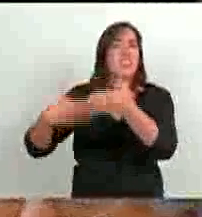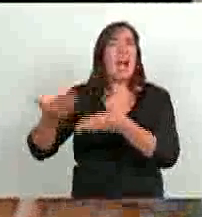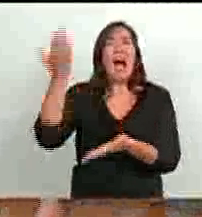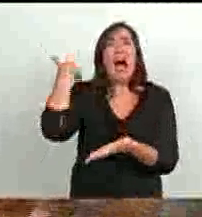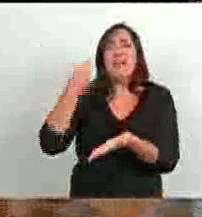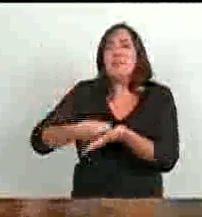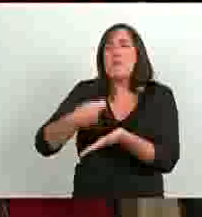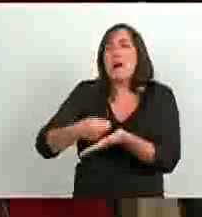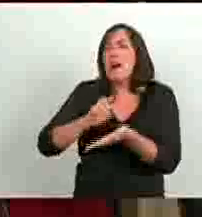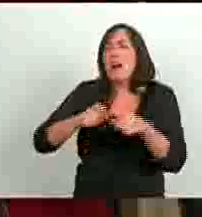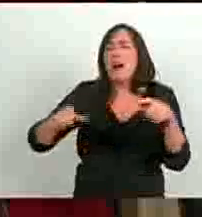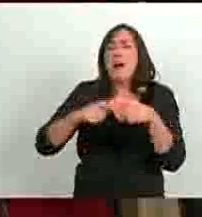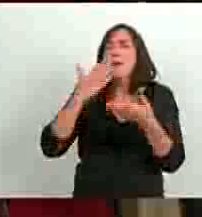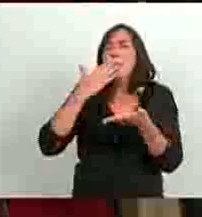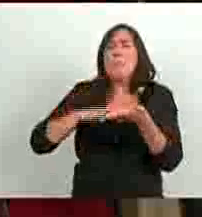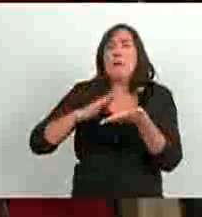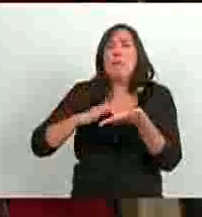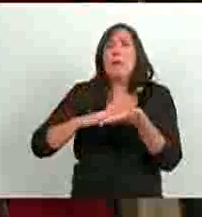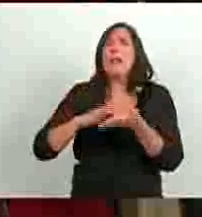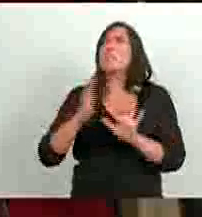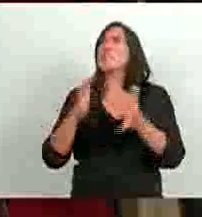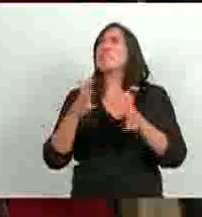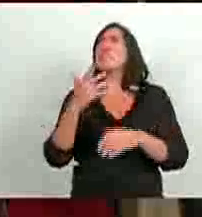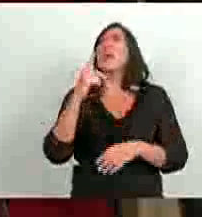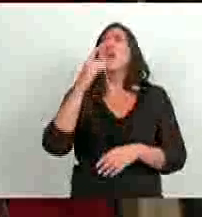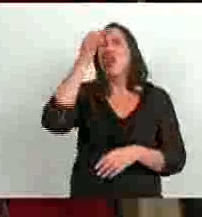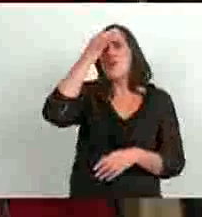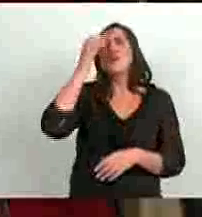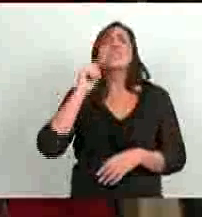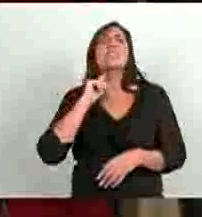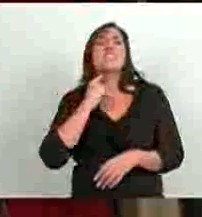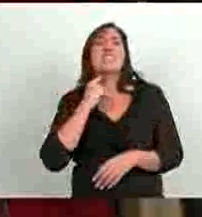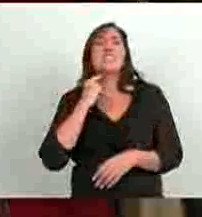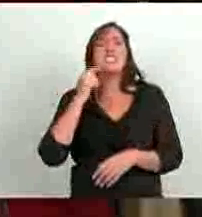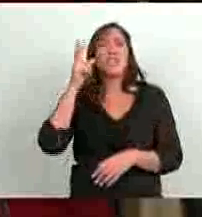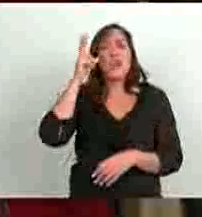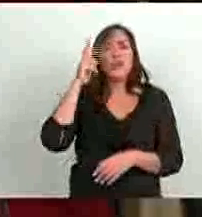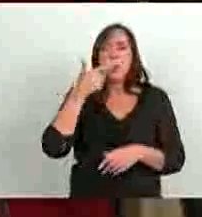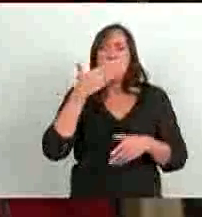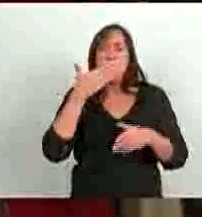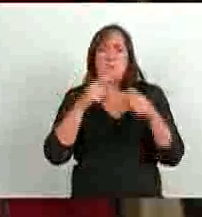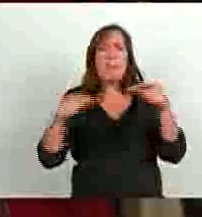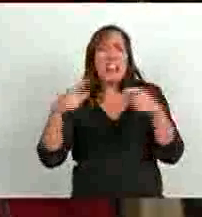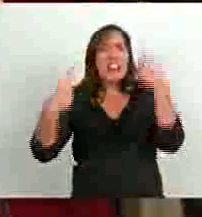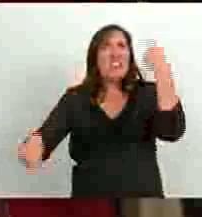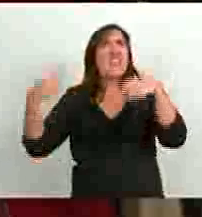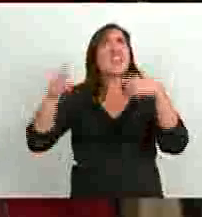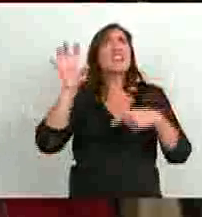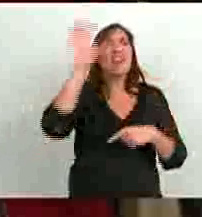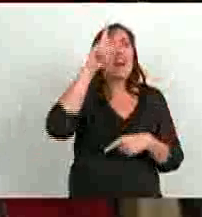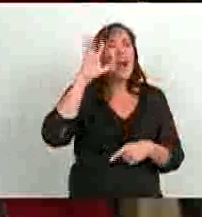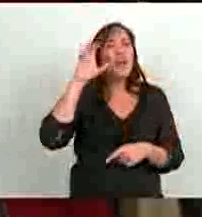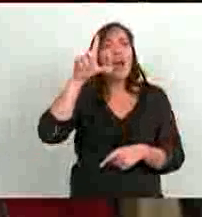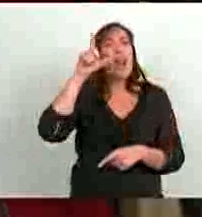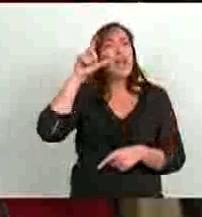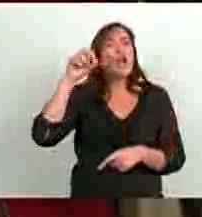en papelitos, hubo 13 o 14 o 12 u 8 papelitos diferentes, uno por cada provincia. Yo me acuerdo de los Lecops,